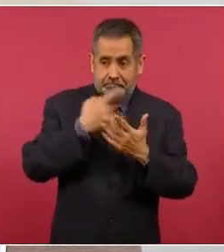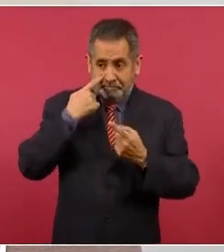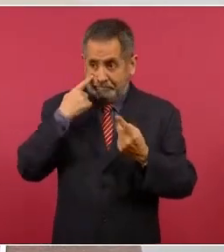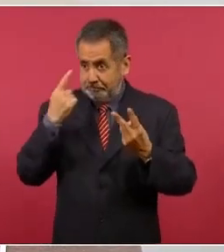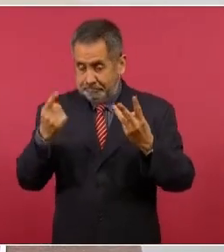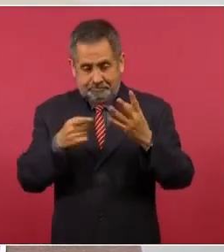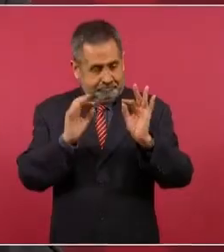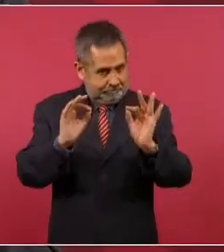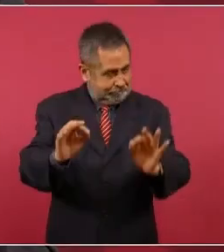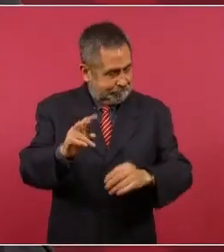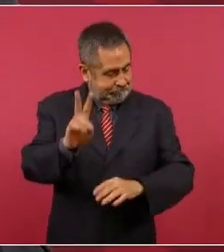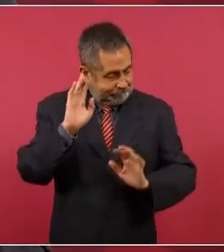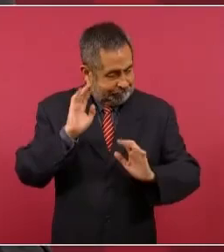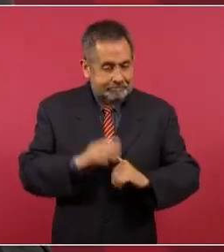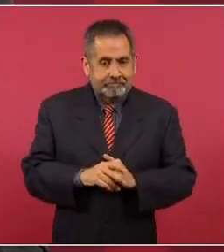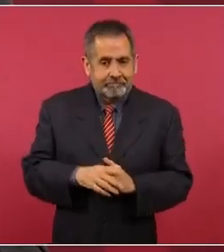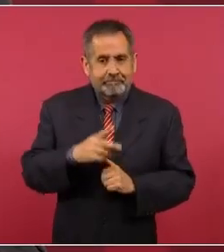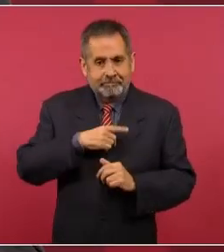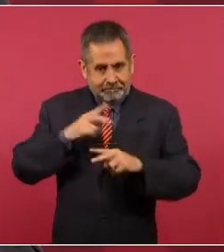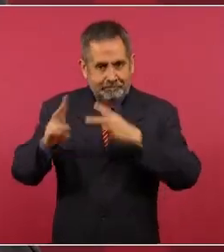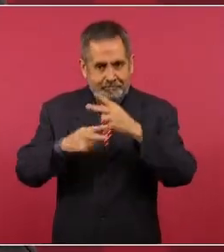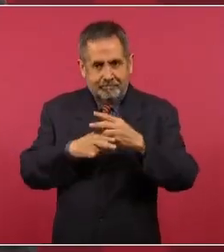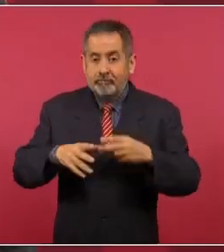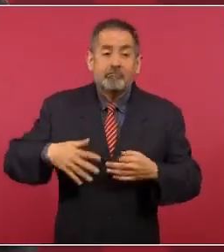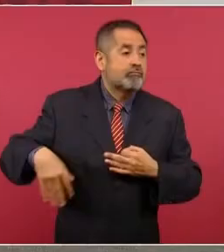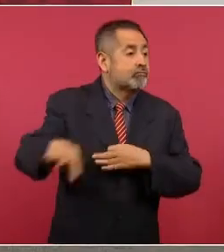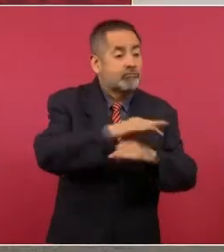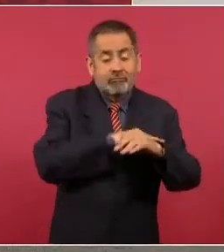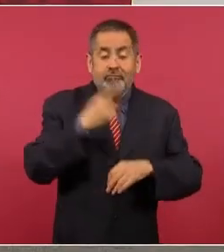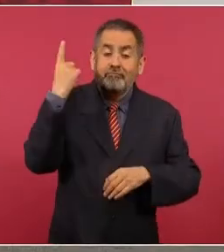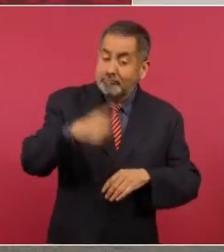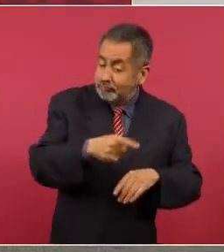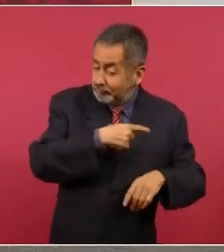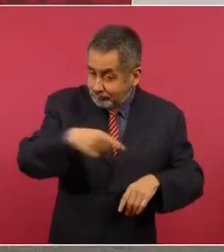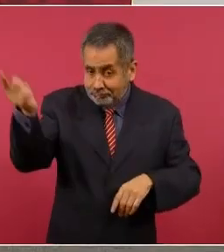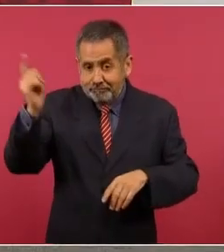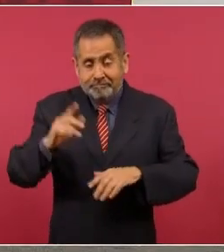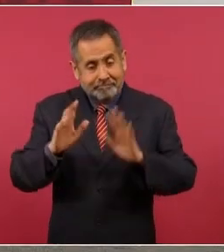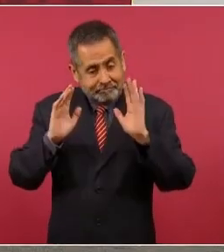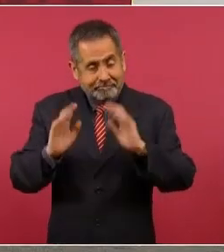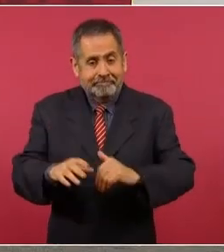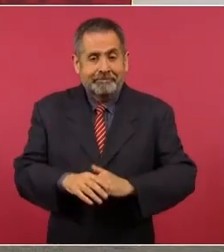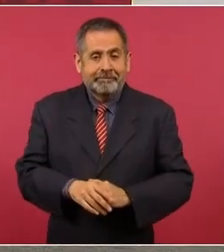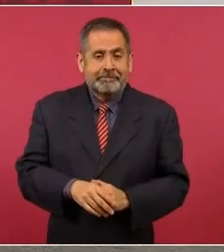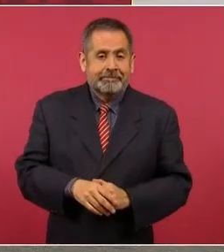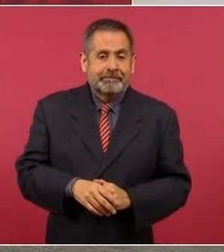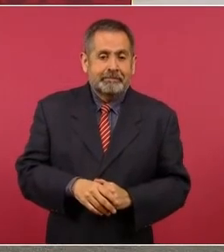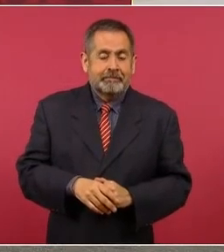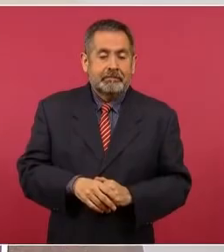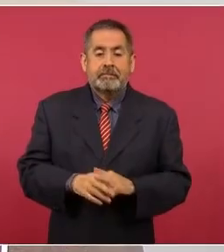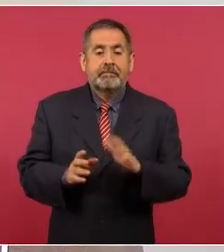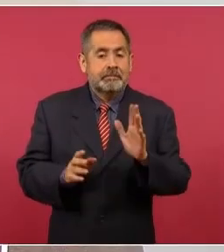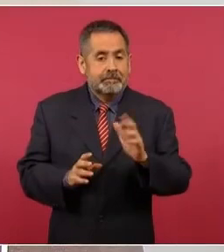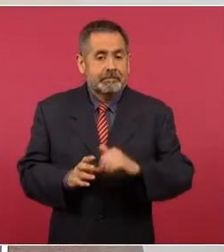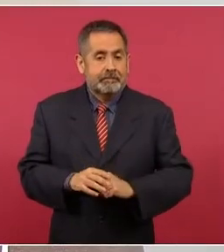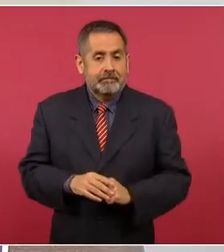o sea, tienen que ir acarreados todos, porque entonces